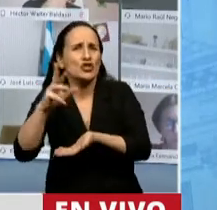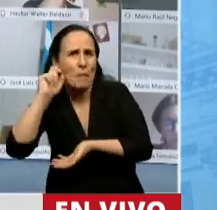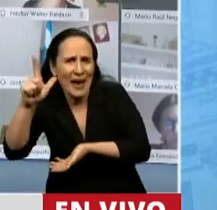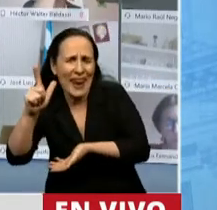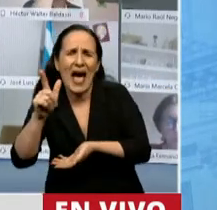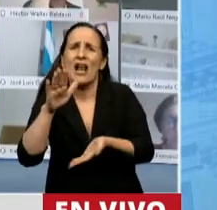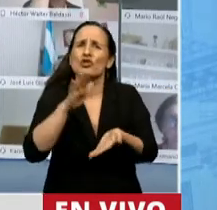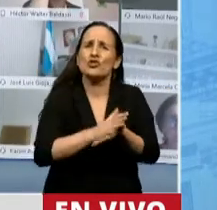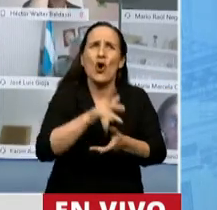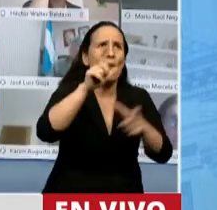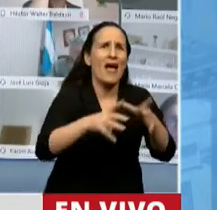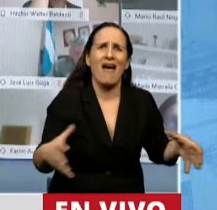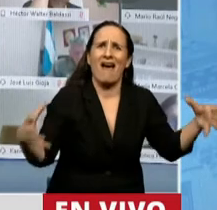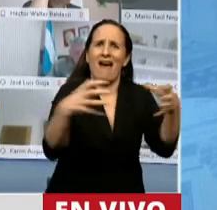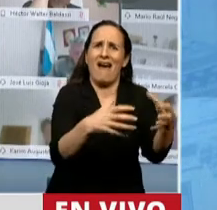justicia colectiva.